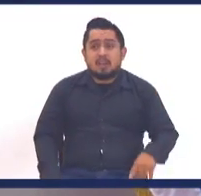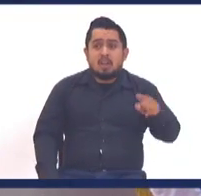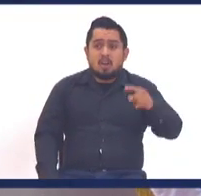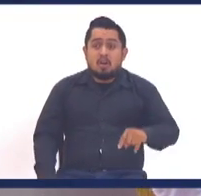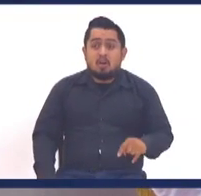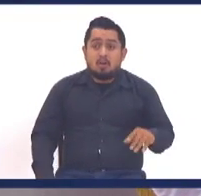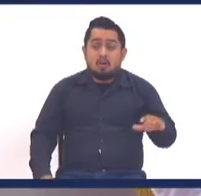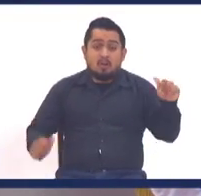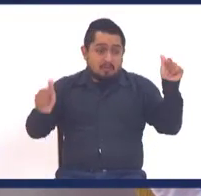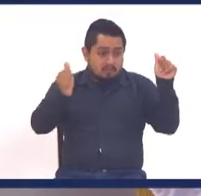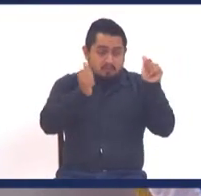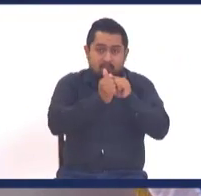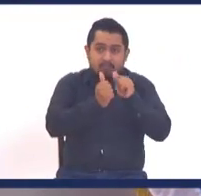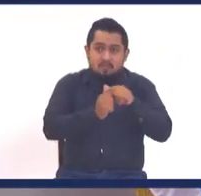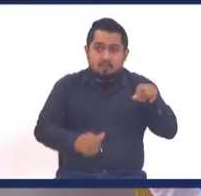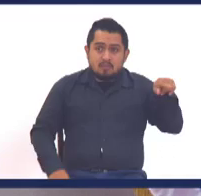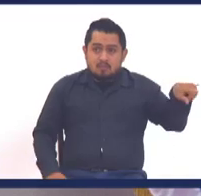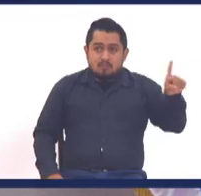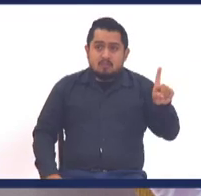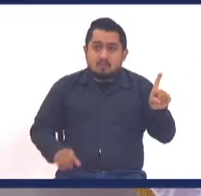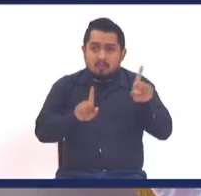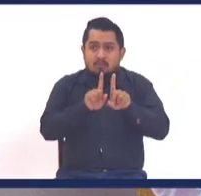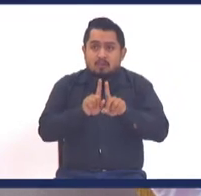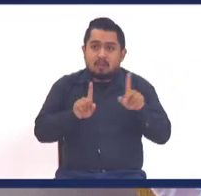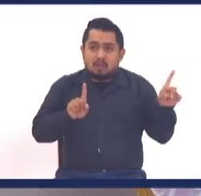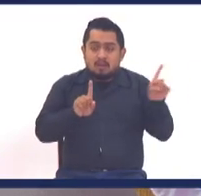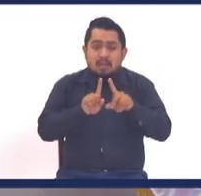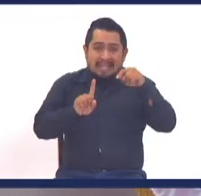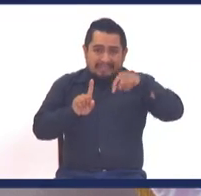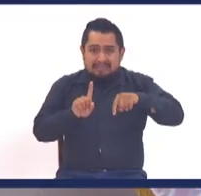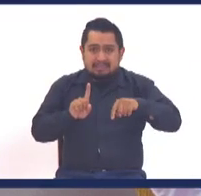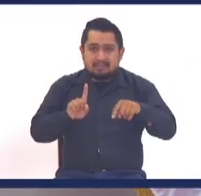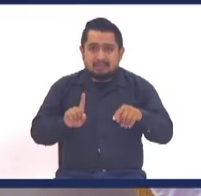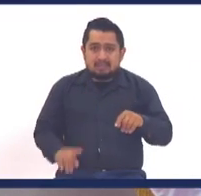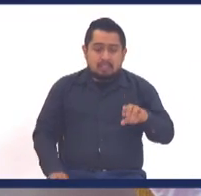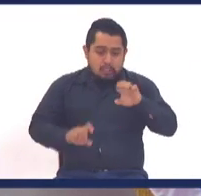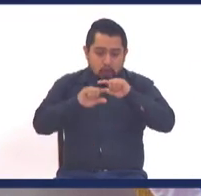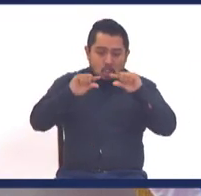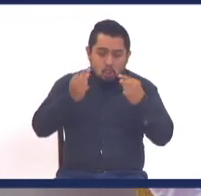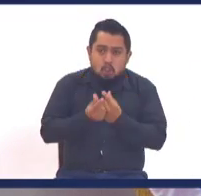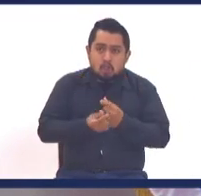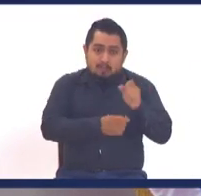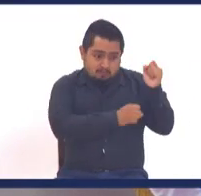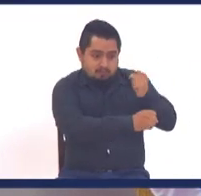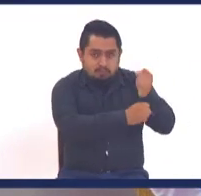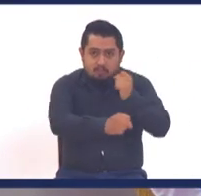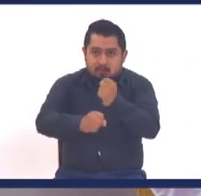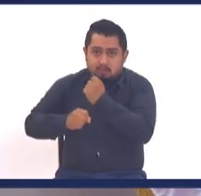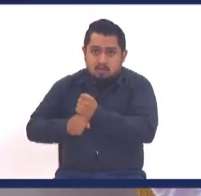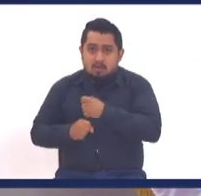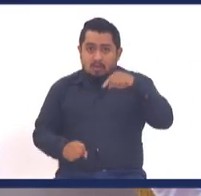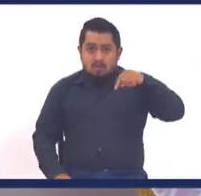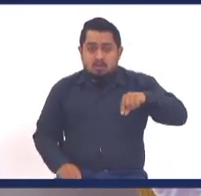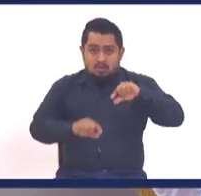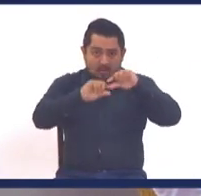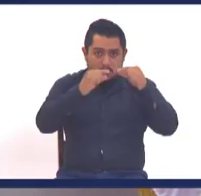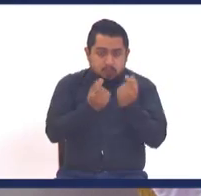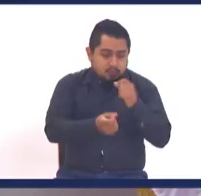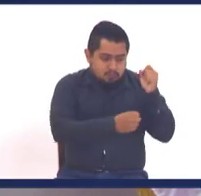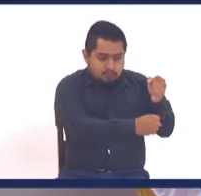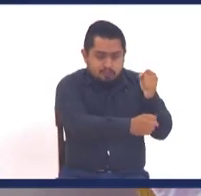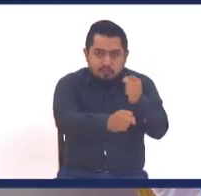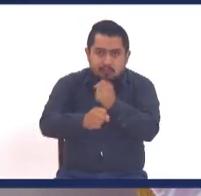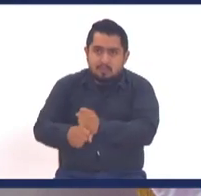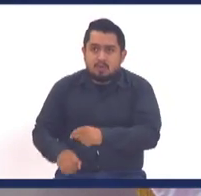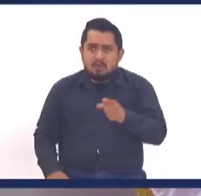esta mañana nos acompañan, los guardianes del templo, aquí en los estudios de televisión, ellos son los encargados, de limpiar y acomodar,